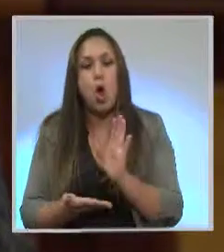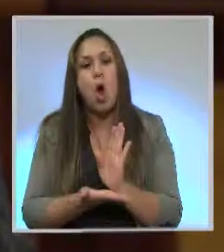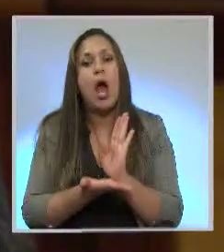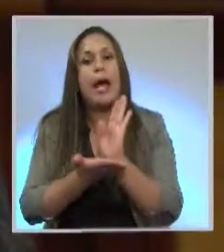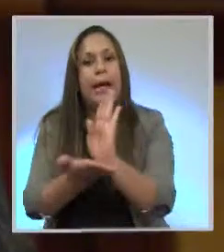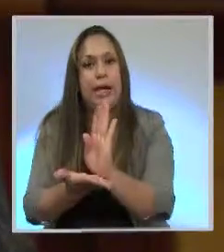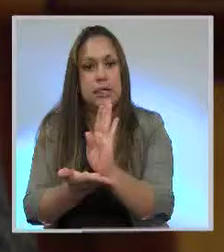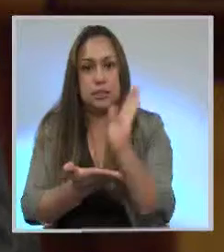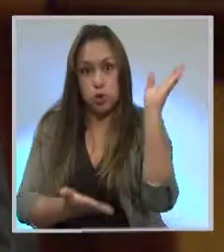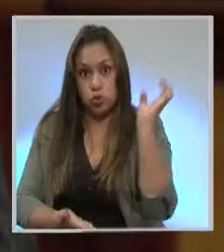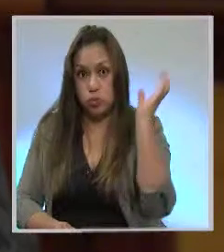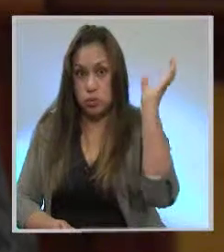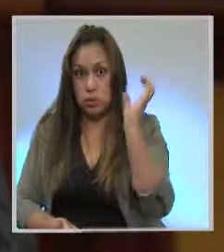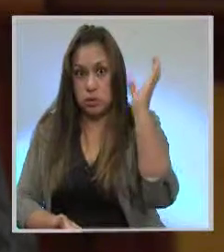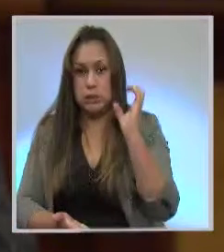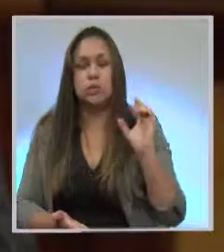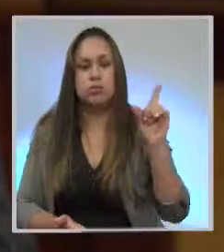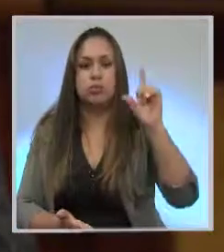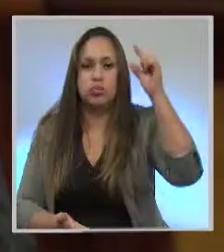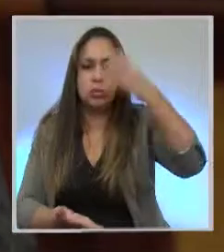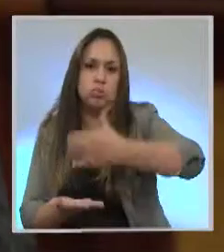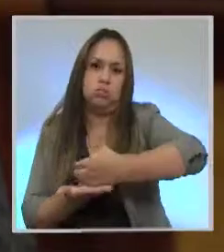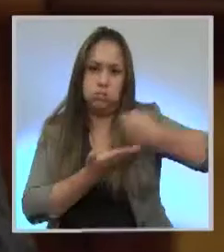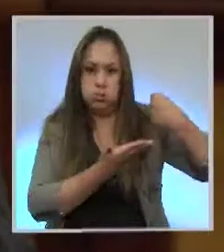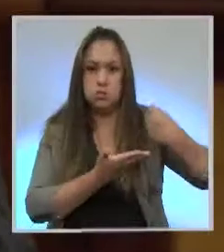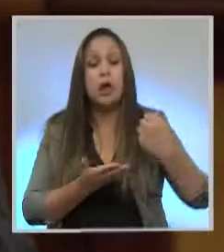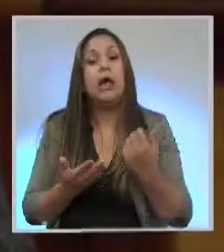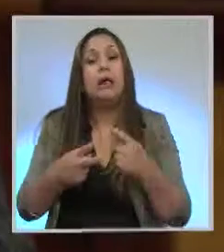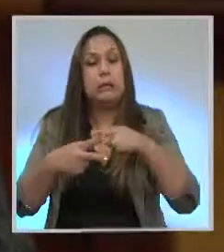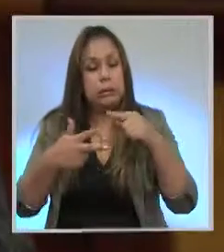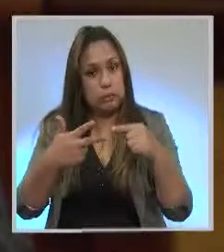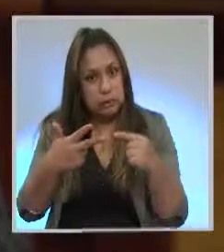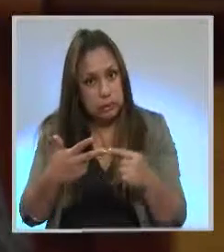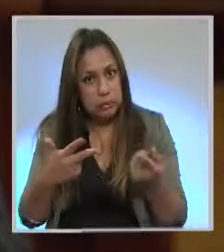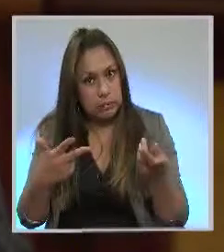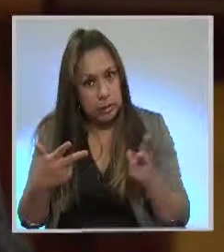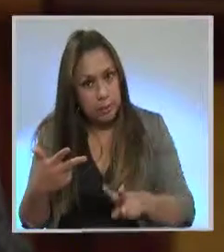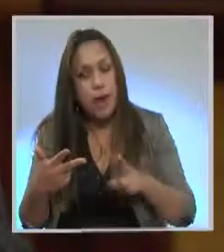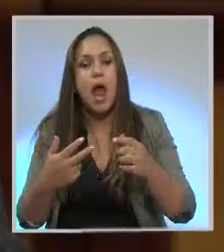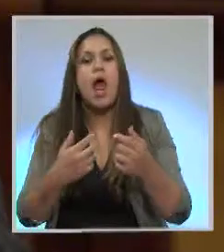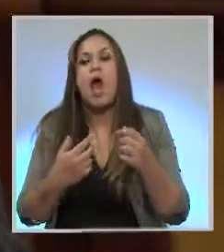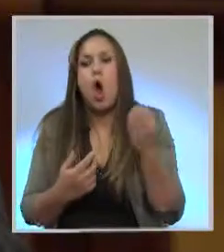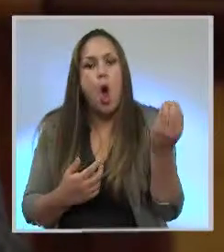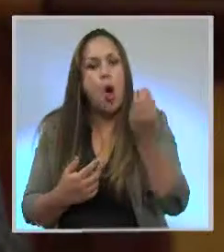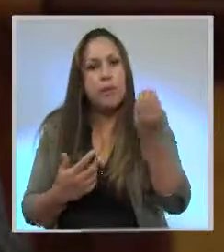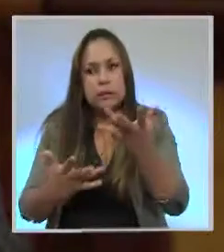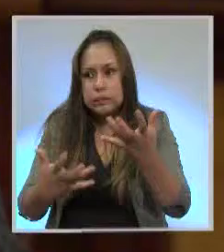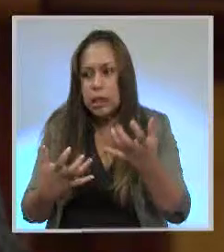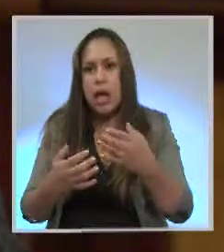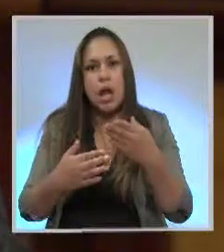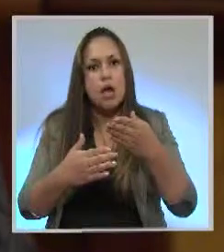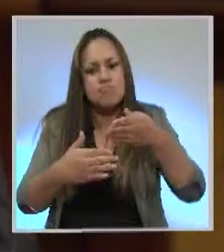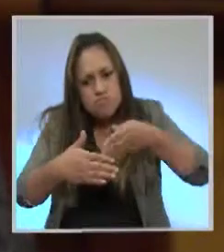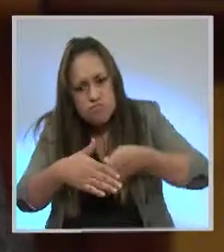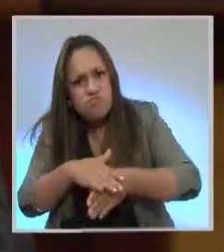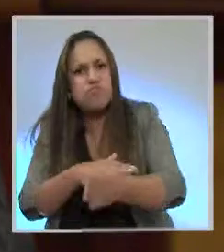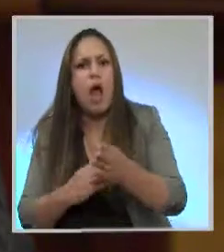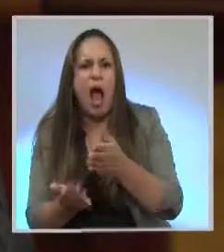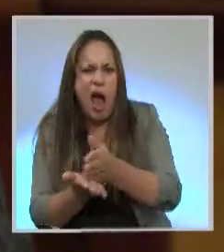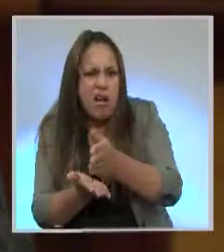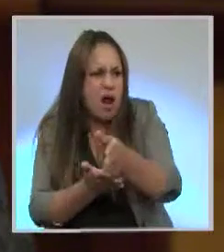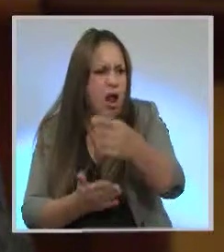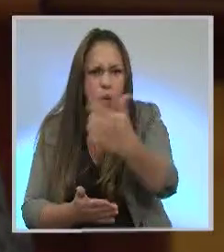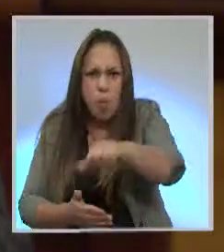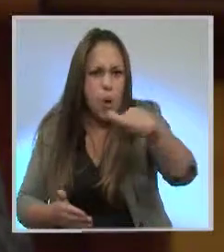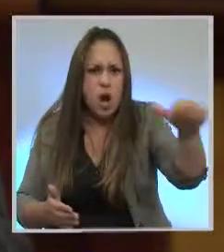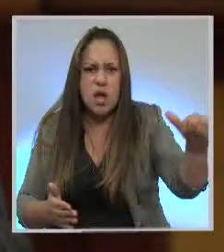las pensiones jubilares, para protestar también por el libre ingreso de los jóvenes a las universidades y así otros temas. Que